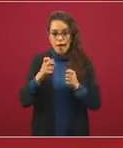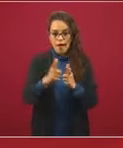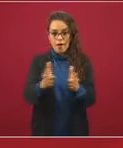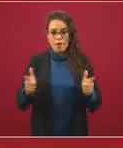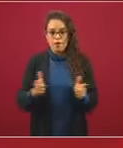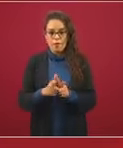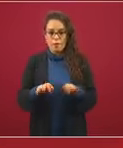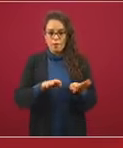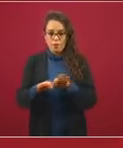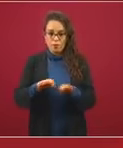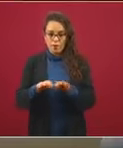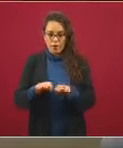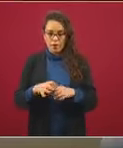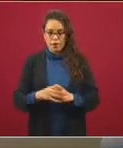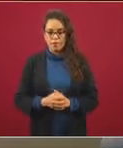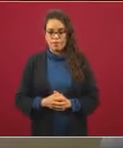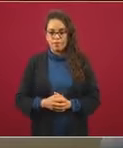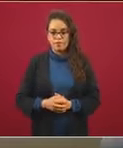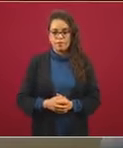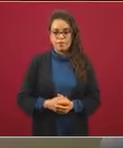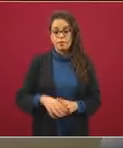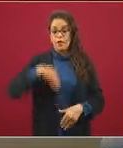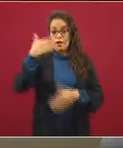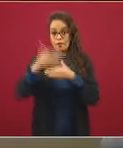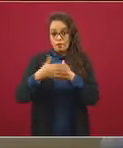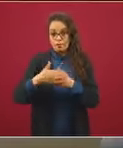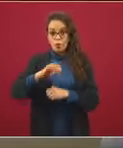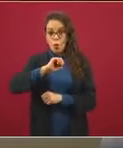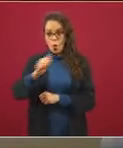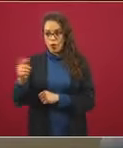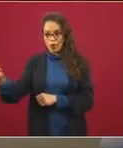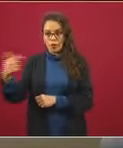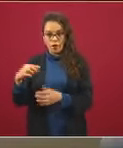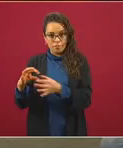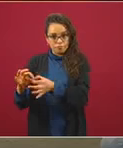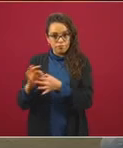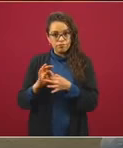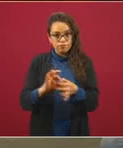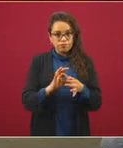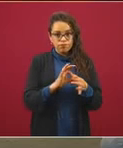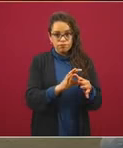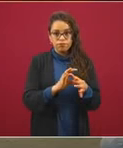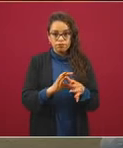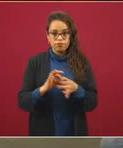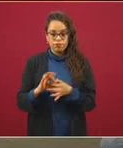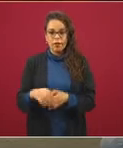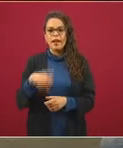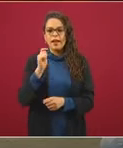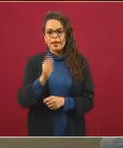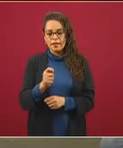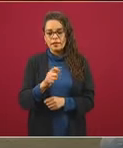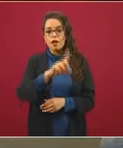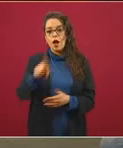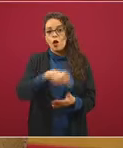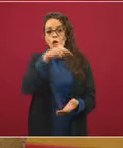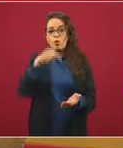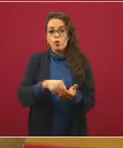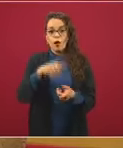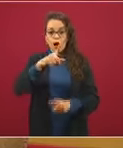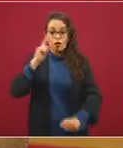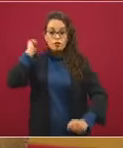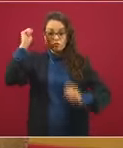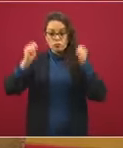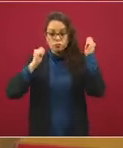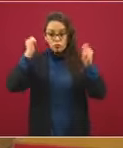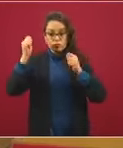otro grupo de trabajo. Aquí hay otra interacción que próximamente comentaremos que es la de los recintos turísticos que tienen